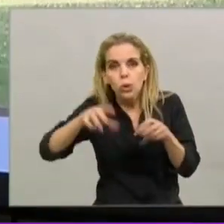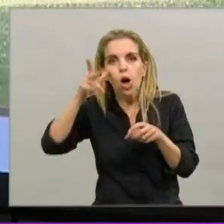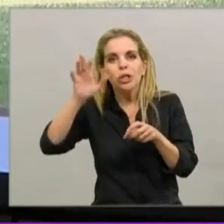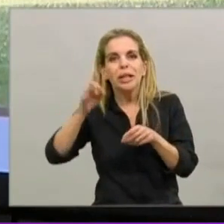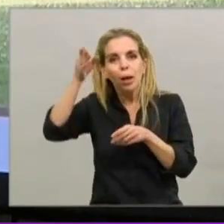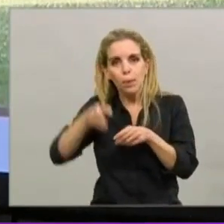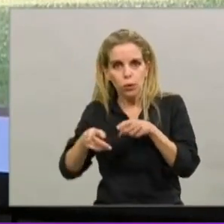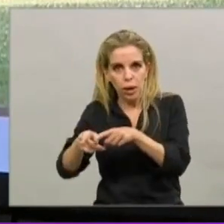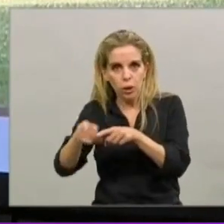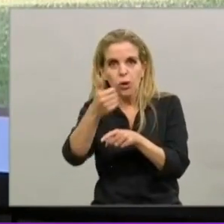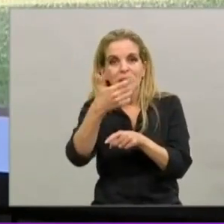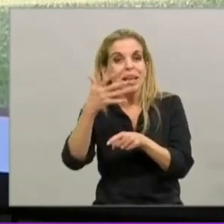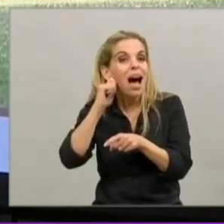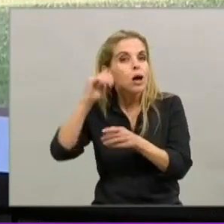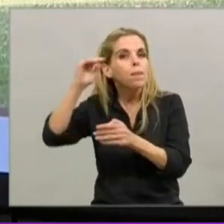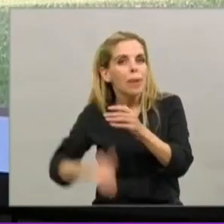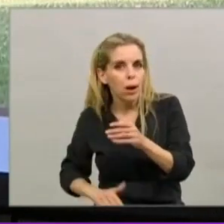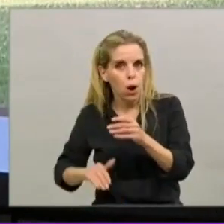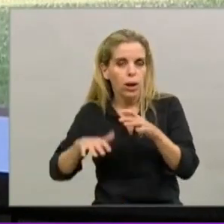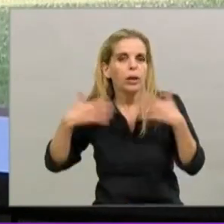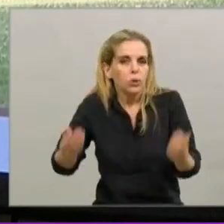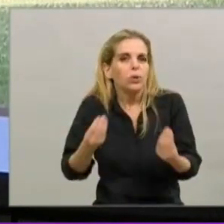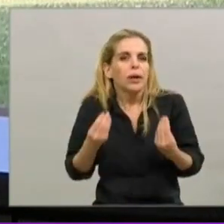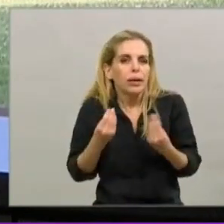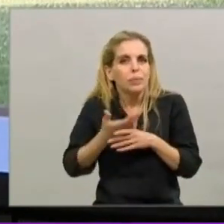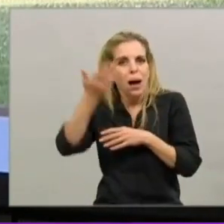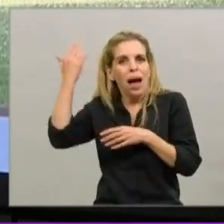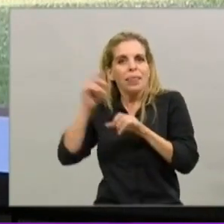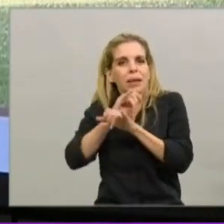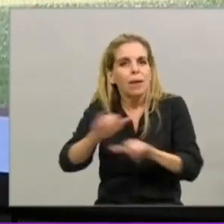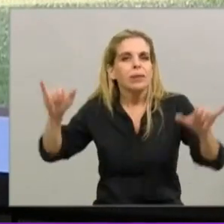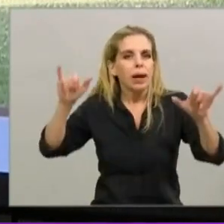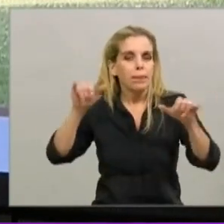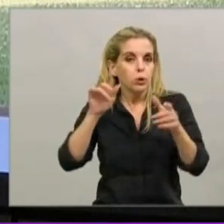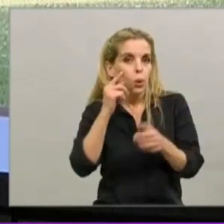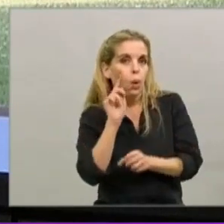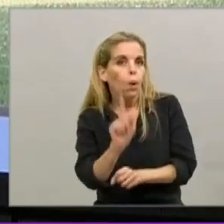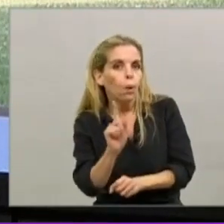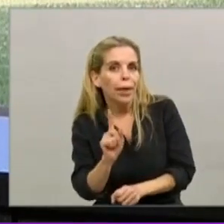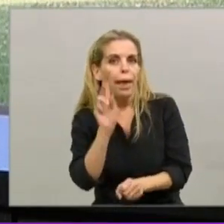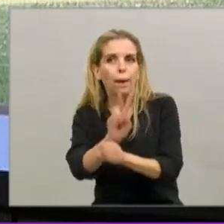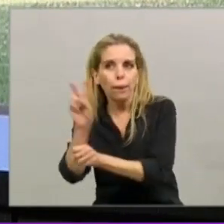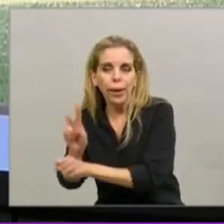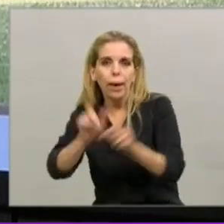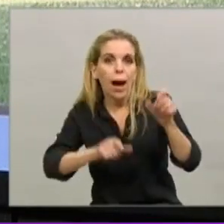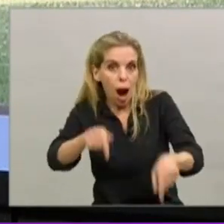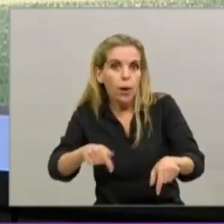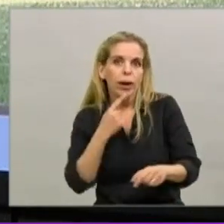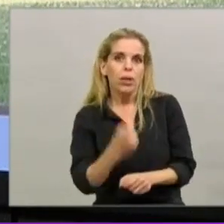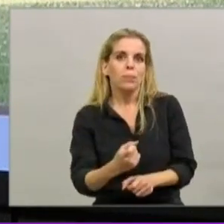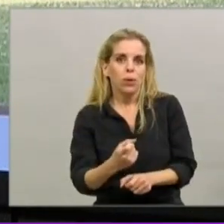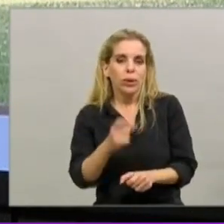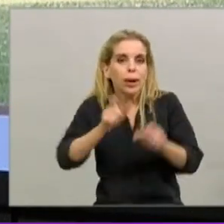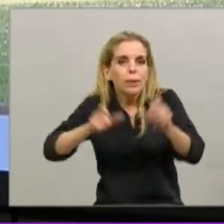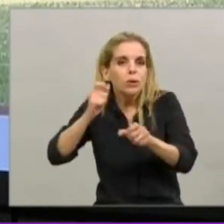nos dice eso? Que a pesar de la controversia que sé que generó en su momento cuando planteamos esto, muchos adultos mayores se están cuidando. Por